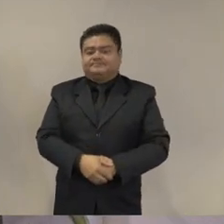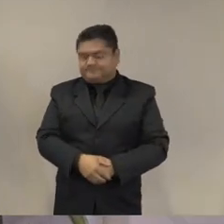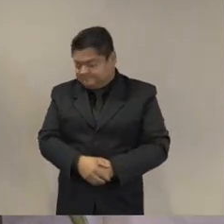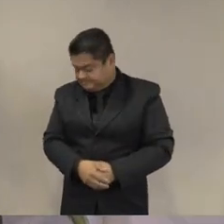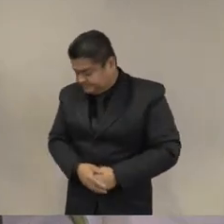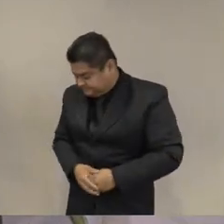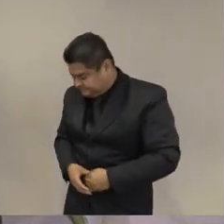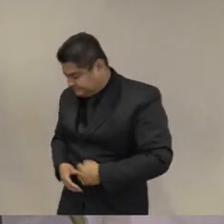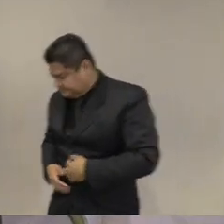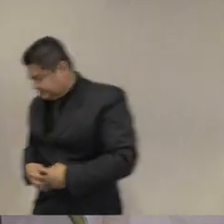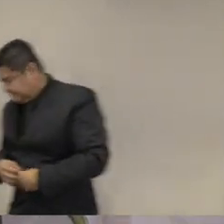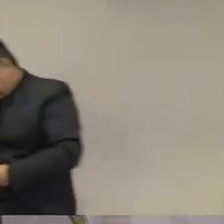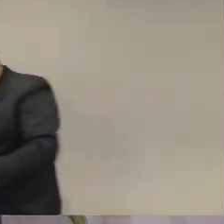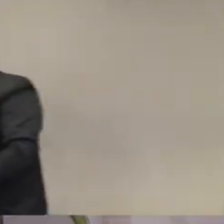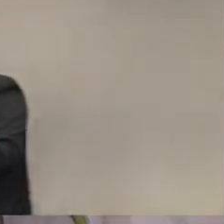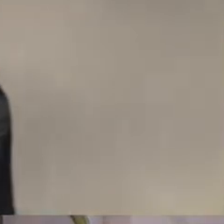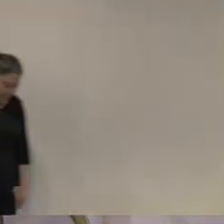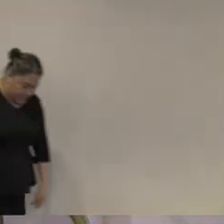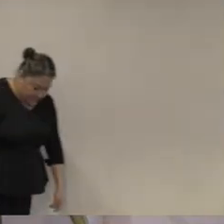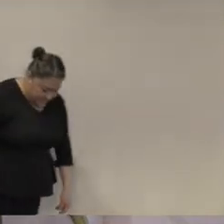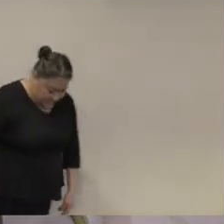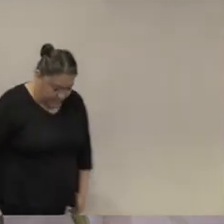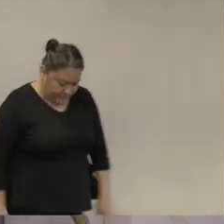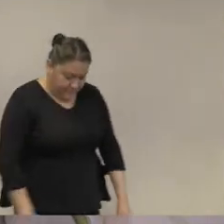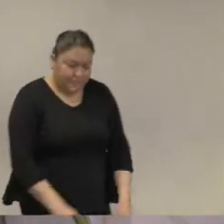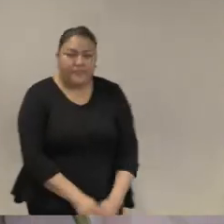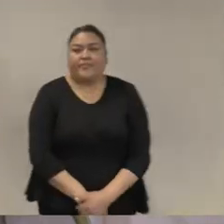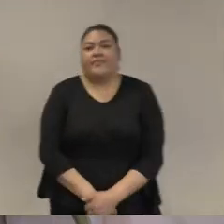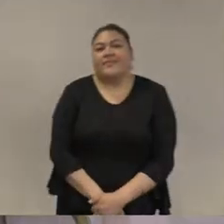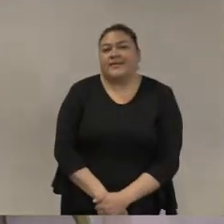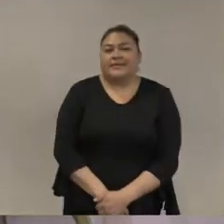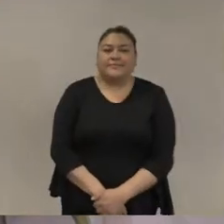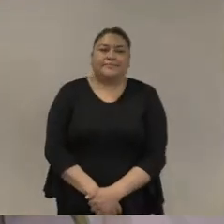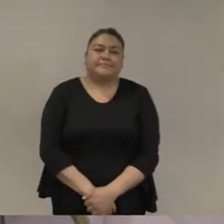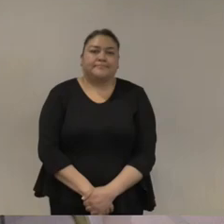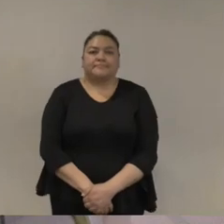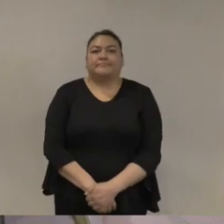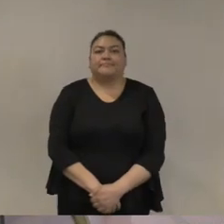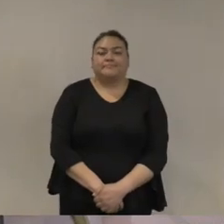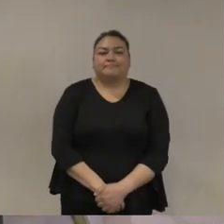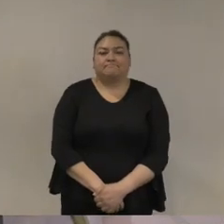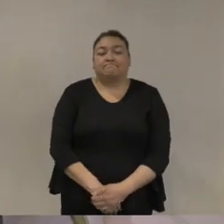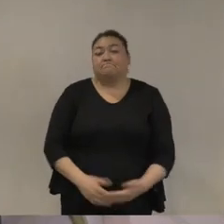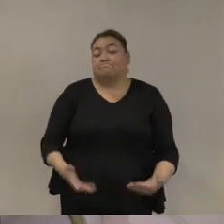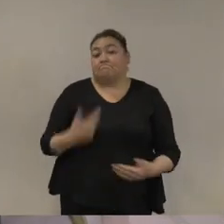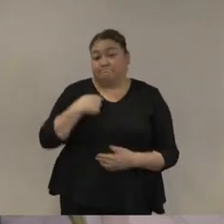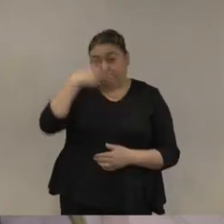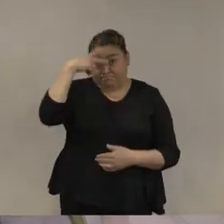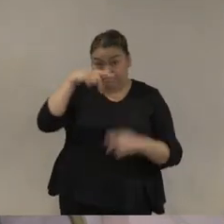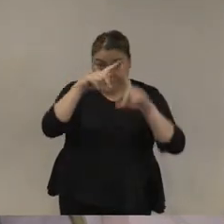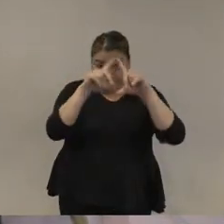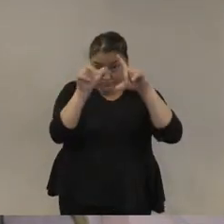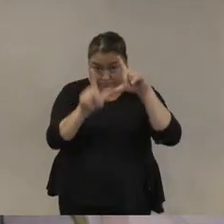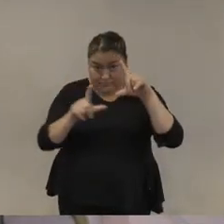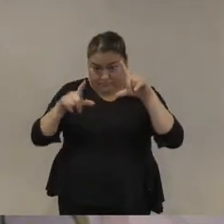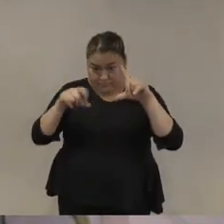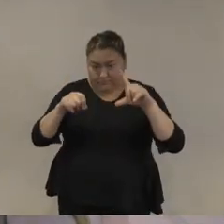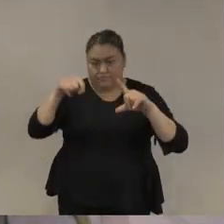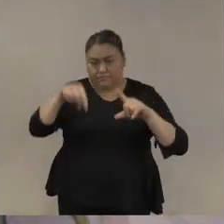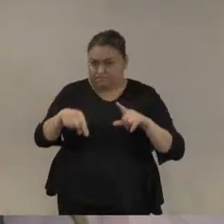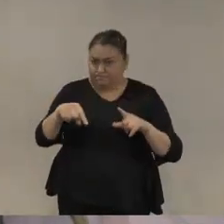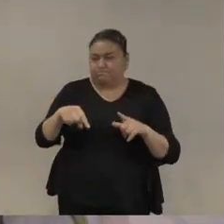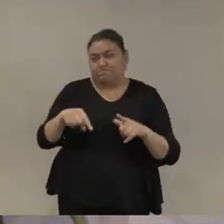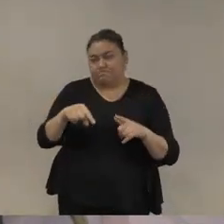va a agravar en el caso de México como también fue el caso en Colombia en función de por lo menos tres tendencias